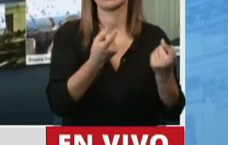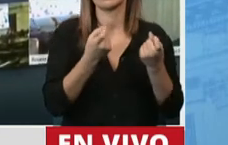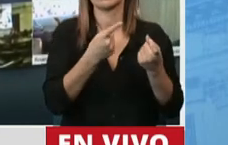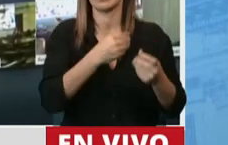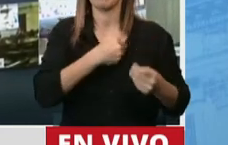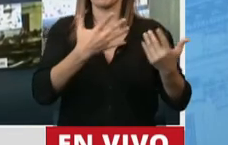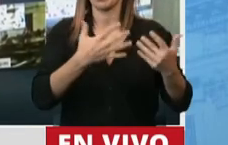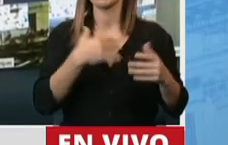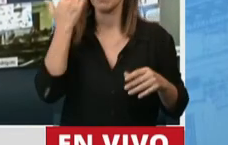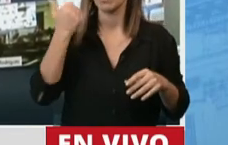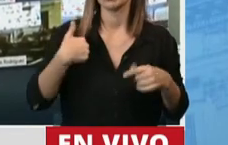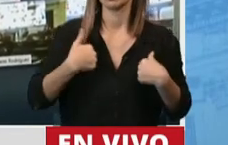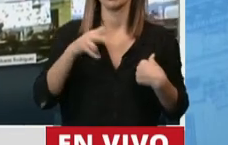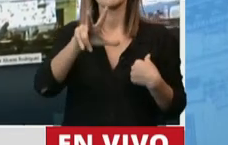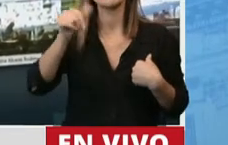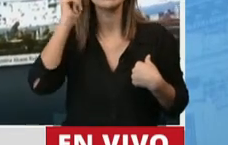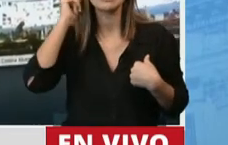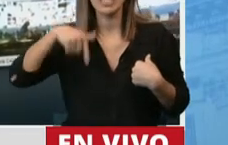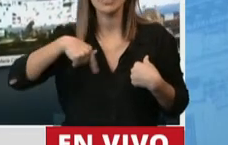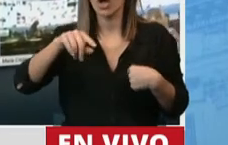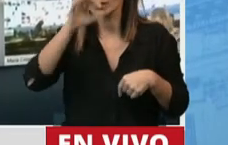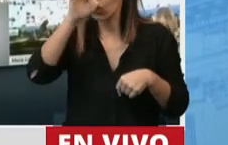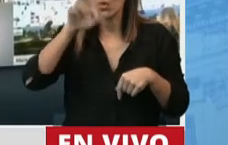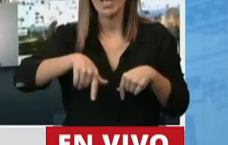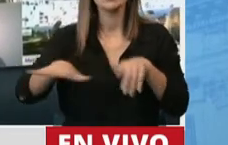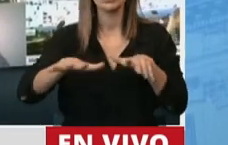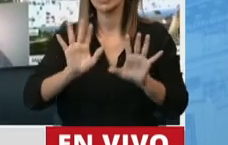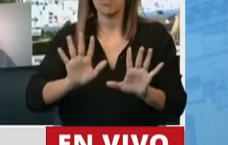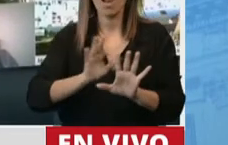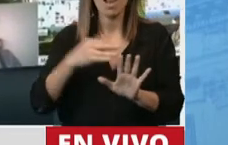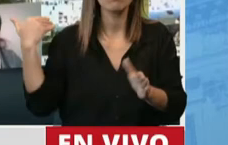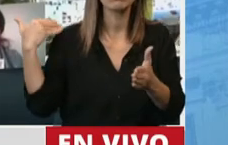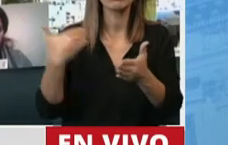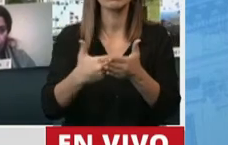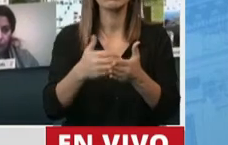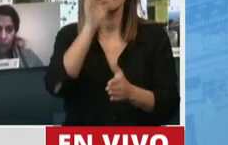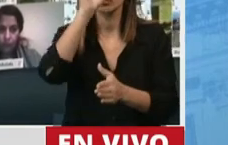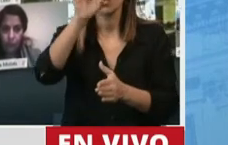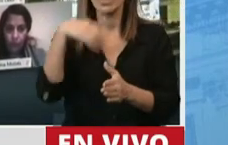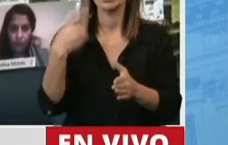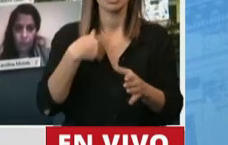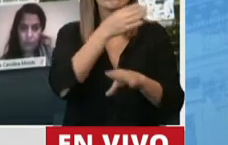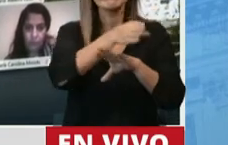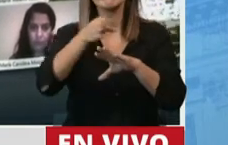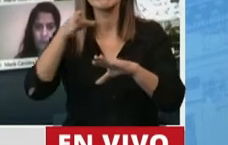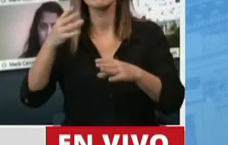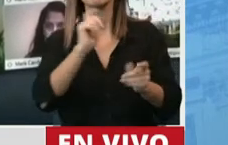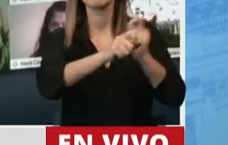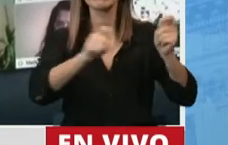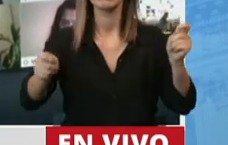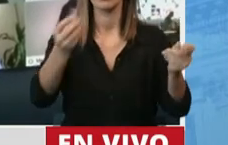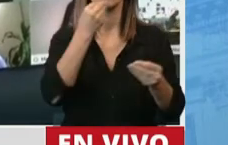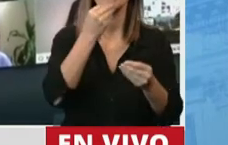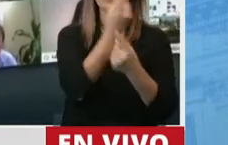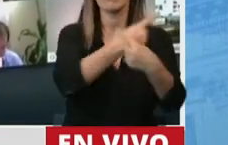viviendo, yo con 36 años no los viví nunca, y los que estamos en la calle, los que estamos en las ollas populares, nuestros compañeros